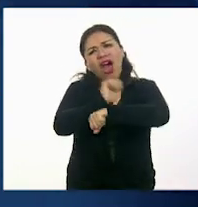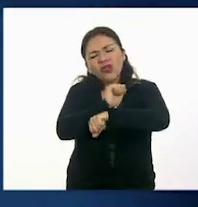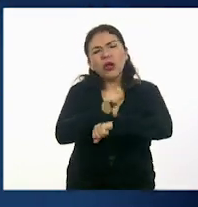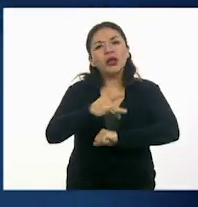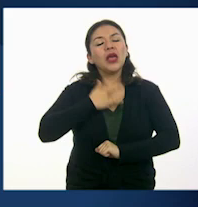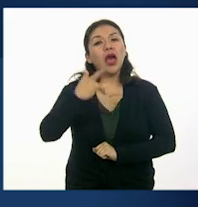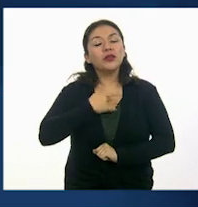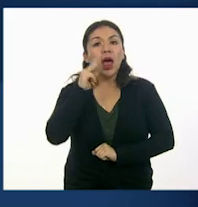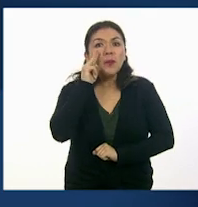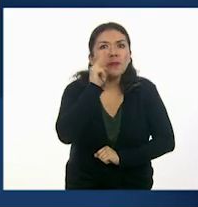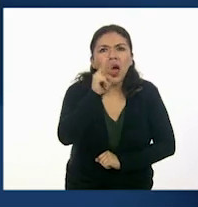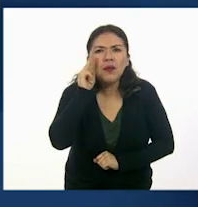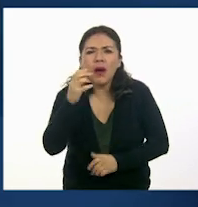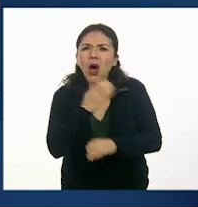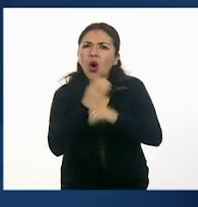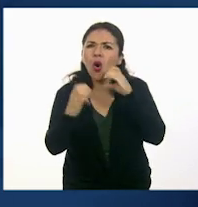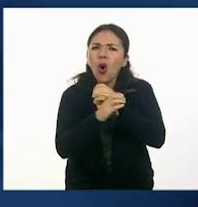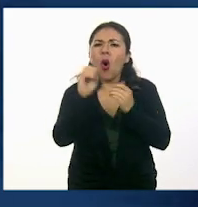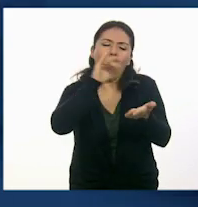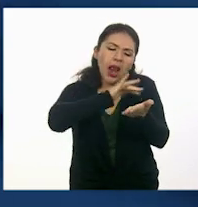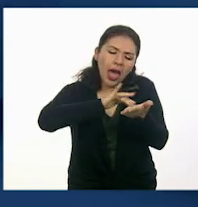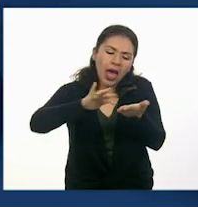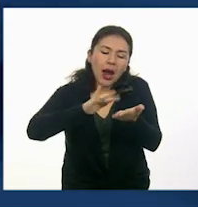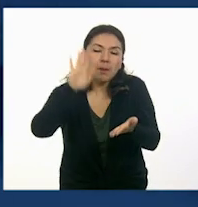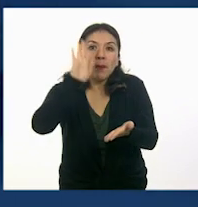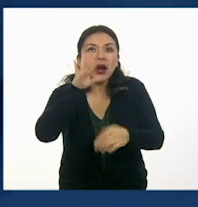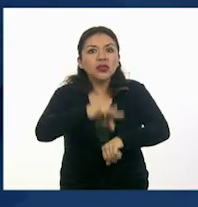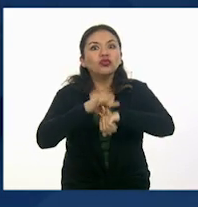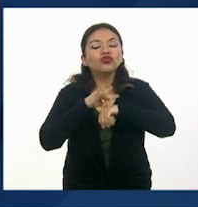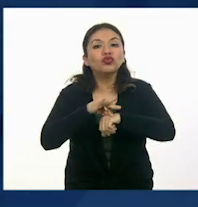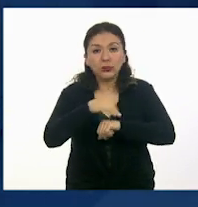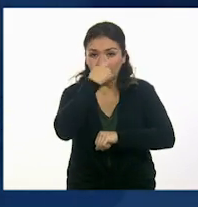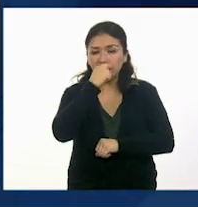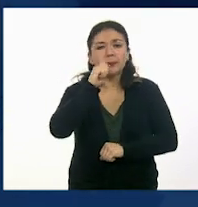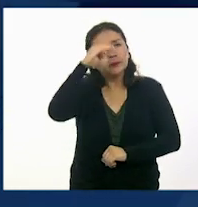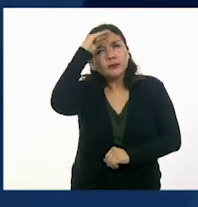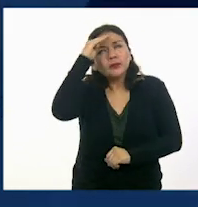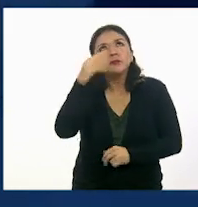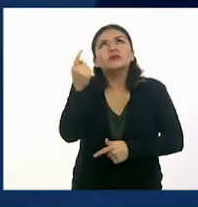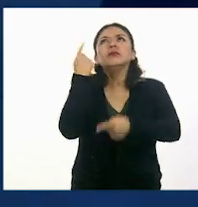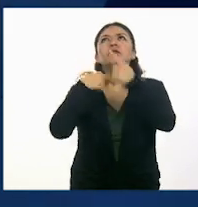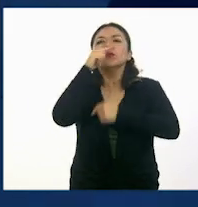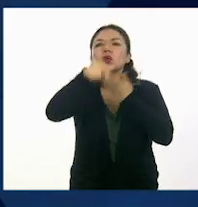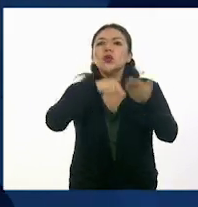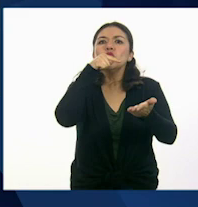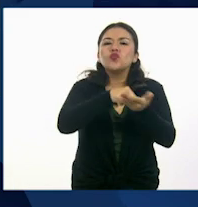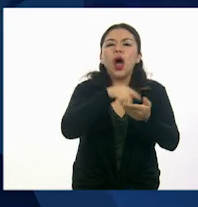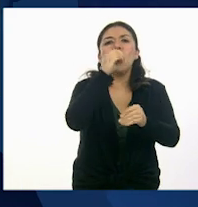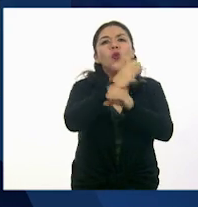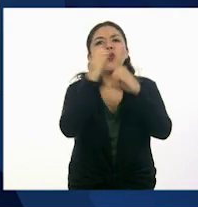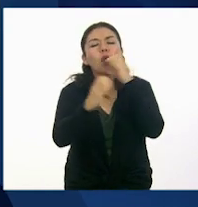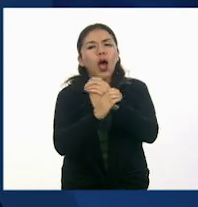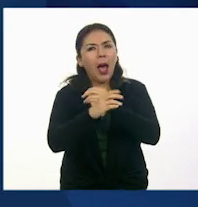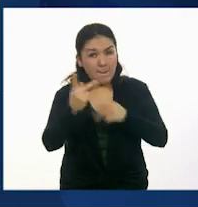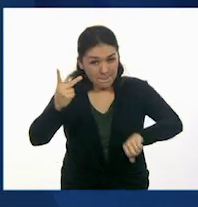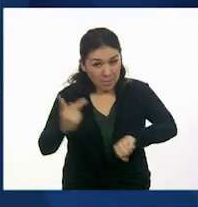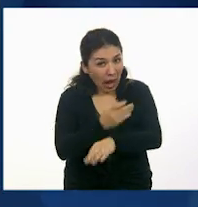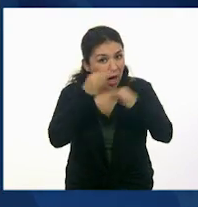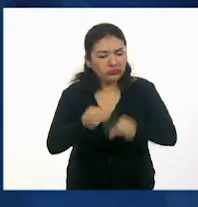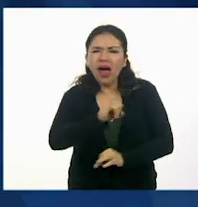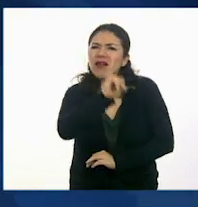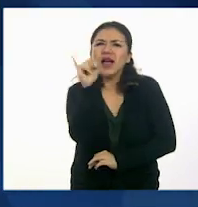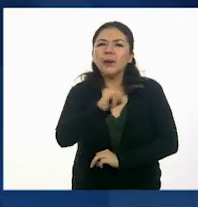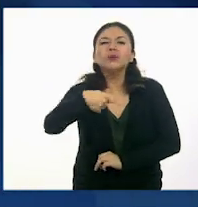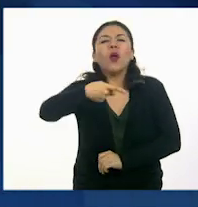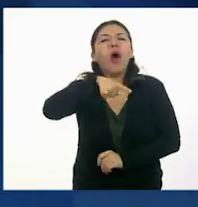creer que lo que vemos o leemos es real. Nos transportan a lugares y situaciones que nunca ocurrieron, pero que